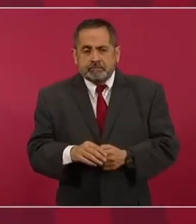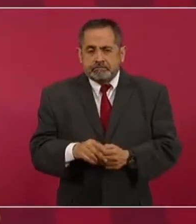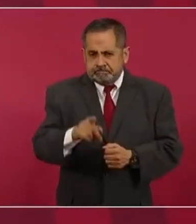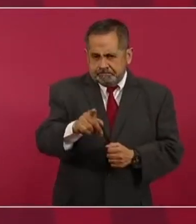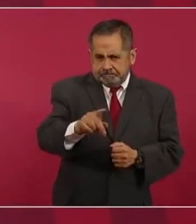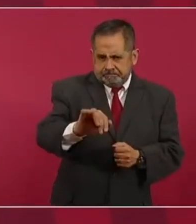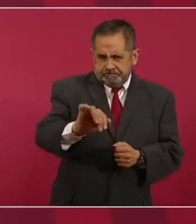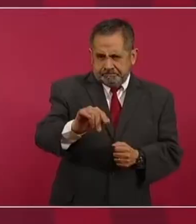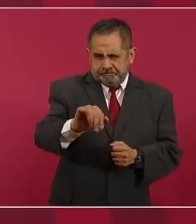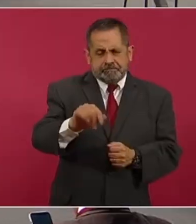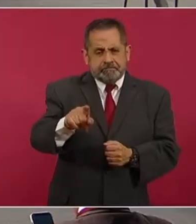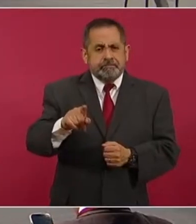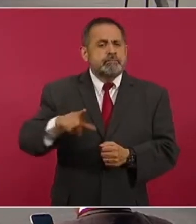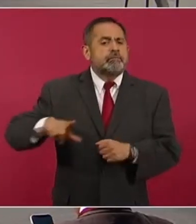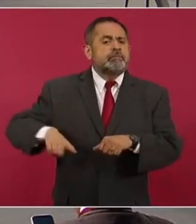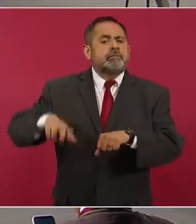¿cuándo es que